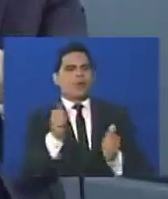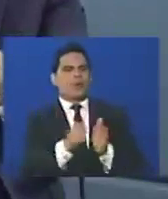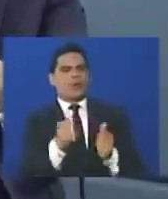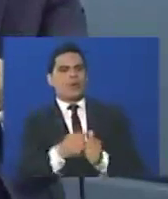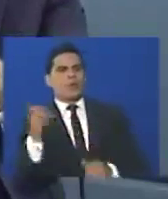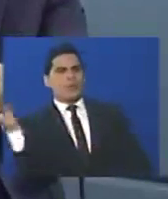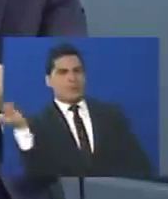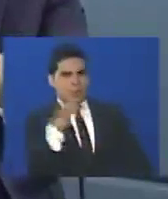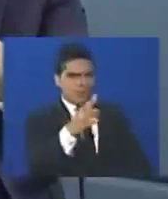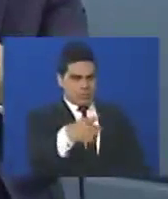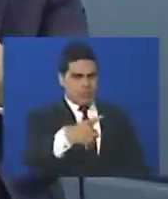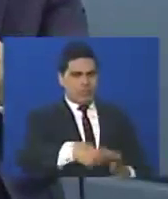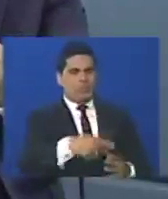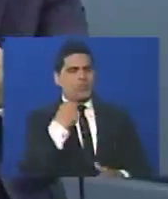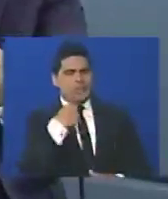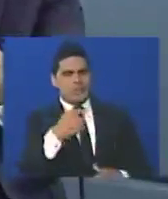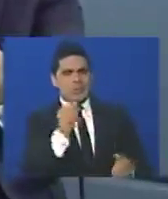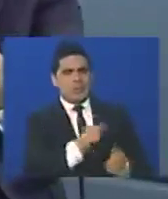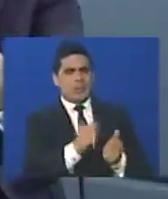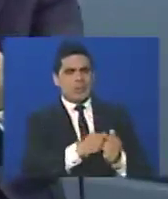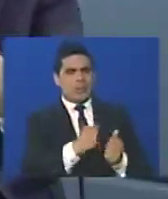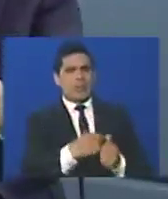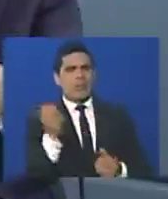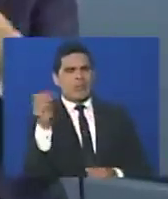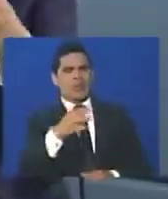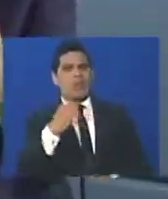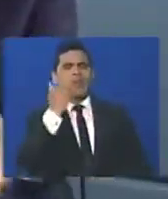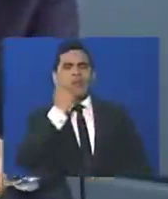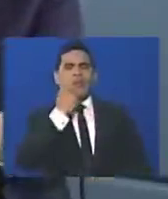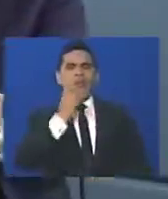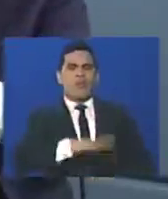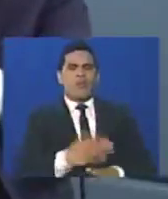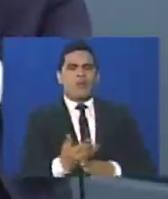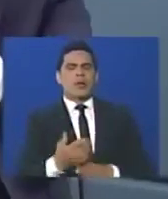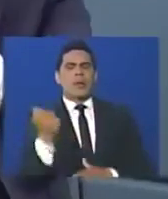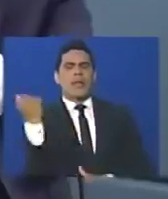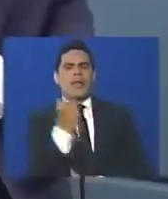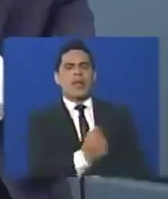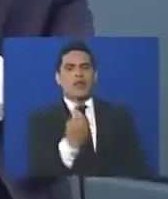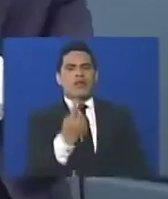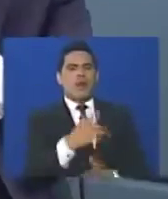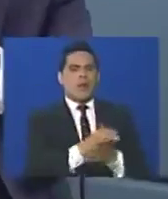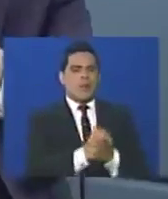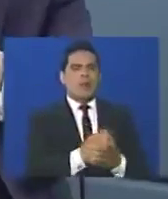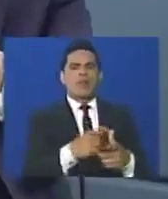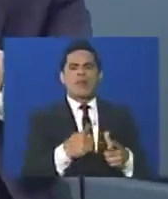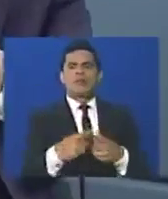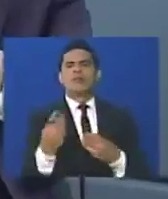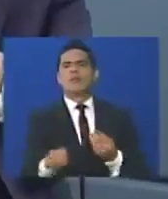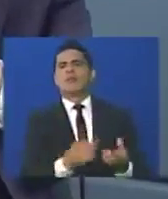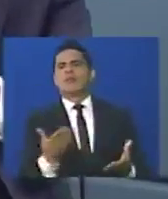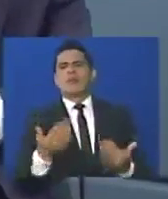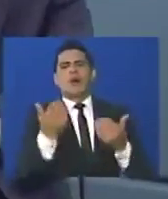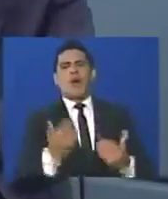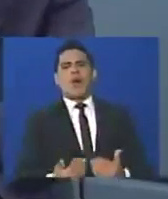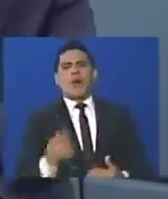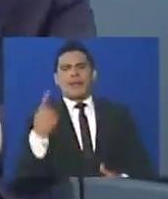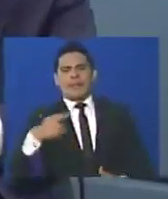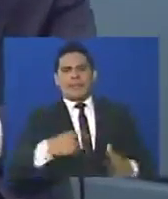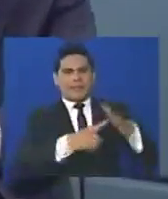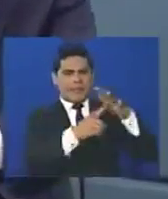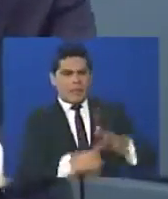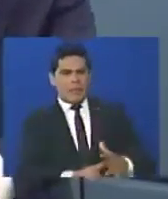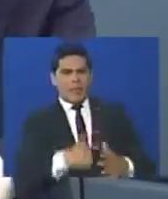piedra, porque estaban protestando, porque estaban reclamando y tenían razones de soro porque le habían matado a sus compañeros, no puede ser que esos muchachos estén